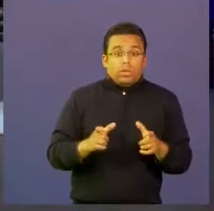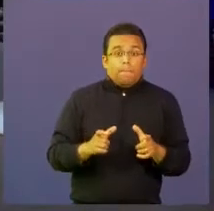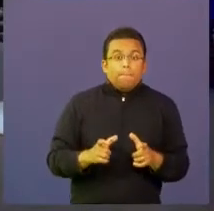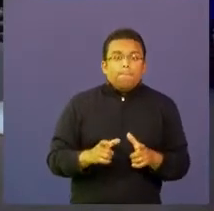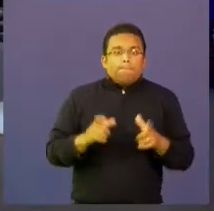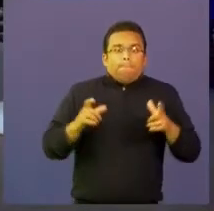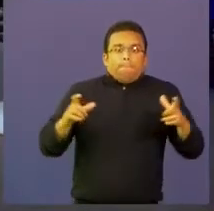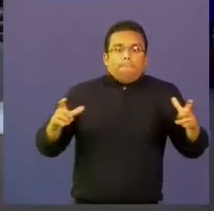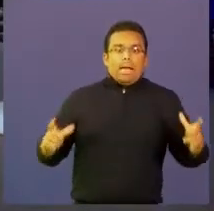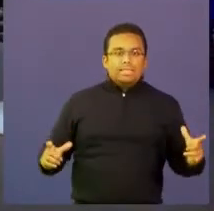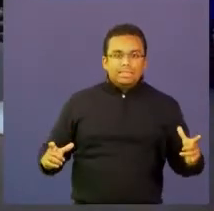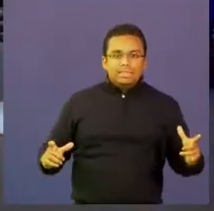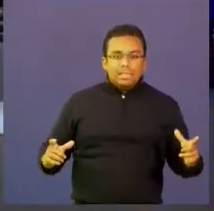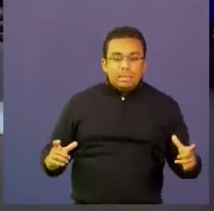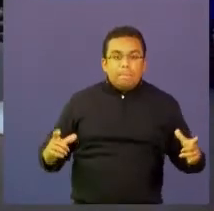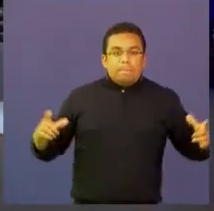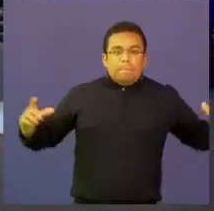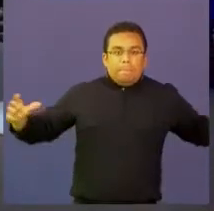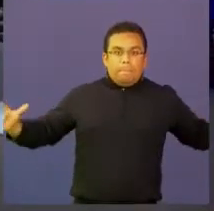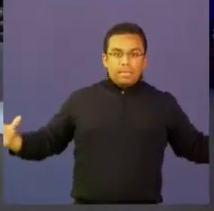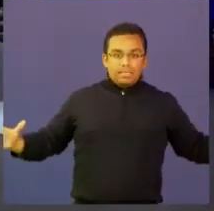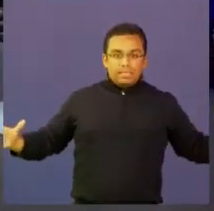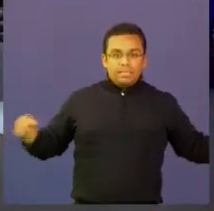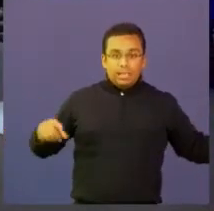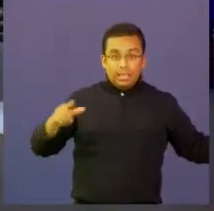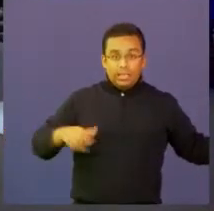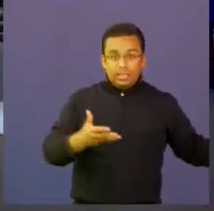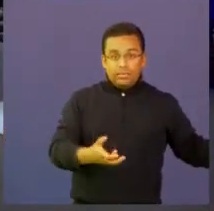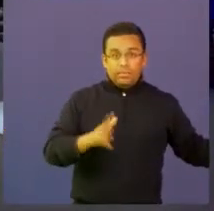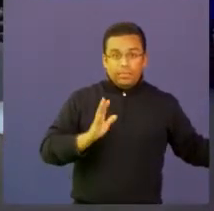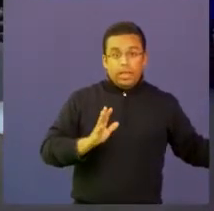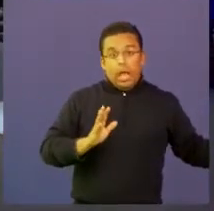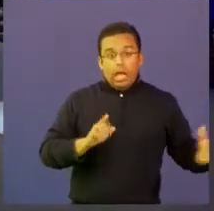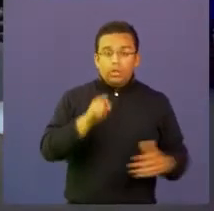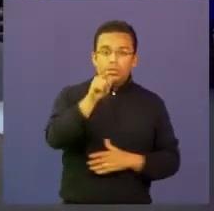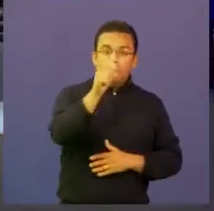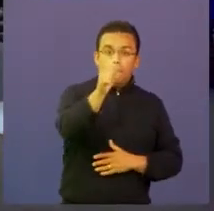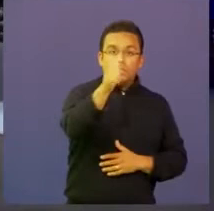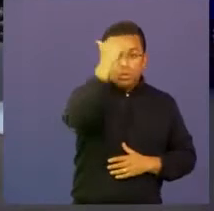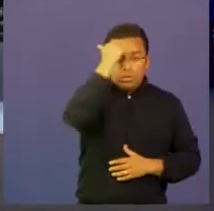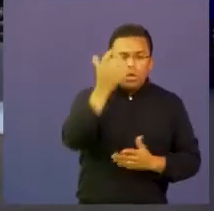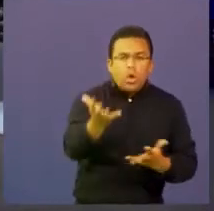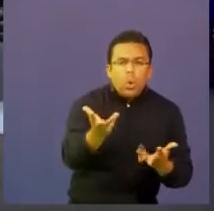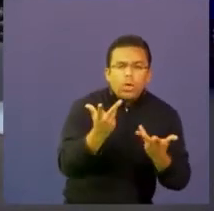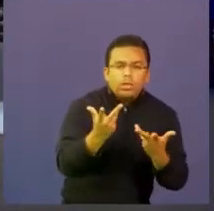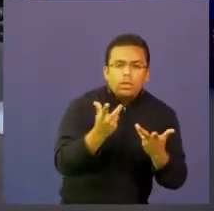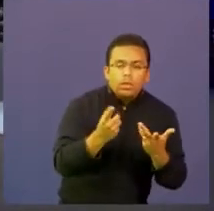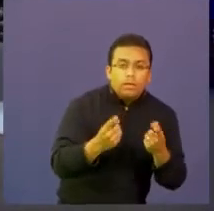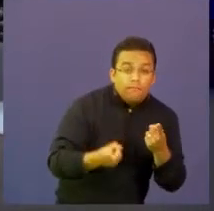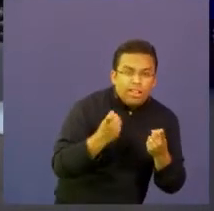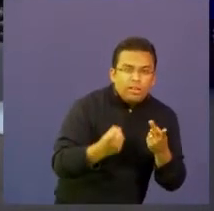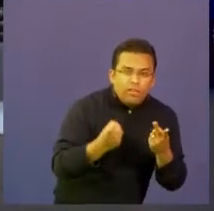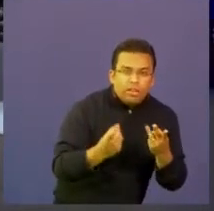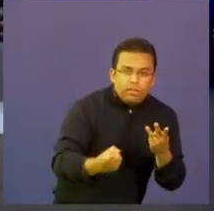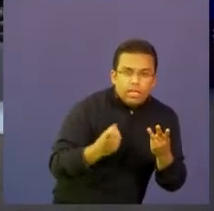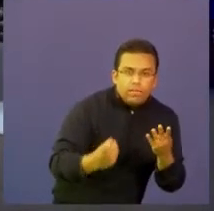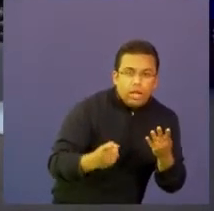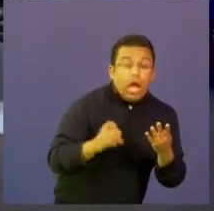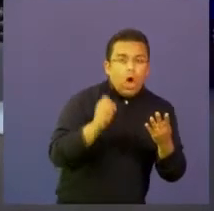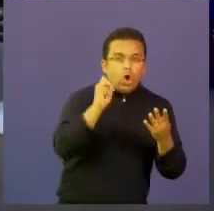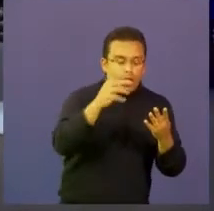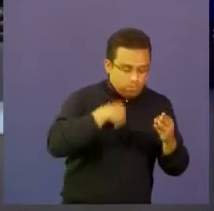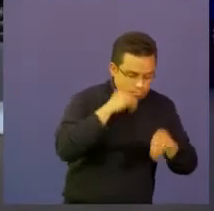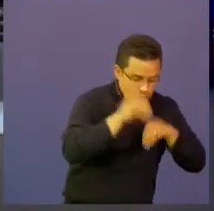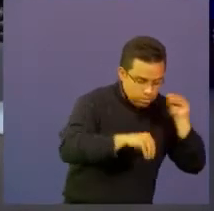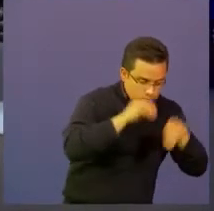retroalimentación que ustedes los profes nos van a contribuir a hacer para que el juego sea más entretenido no solamente sino que también esté más